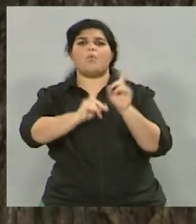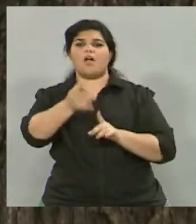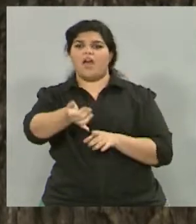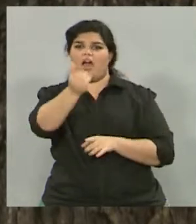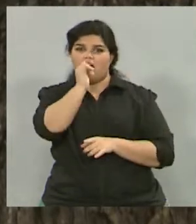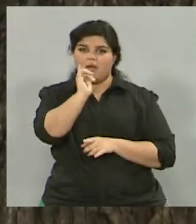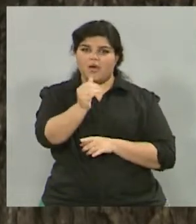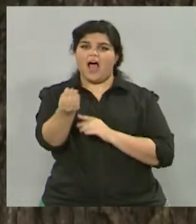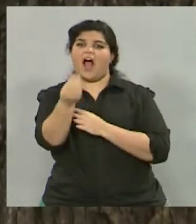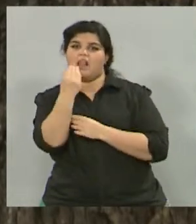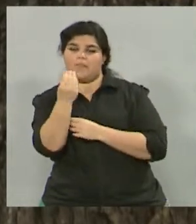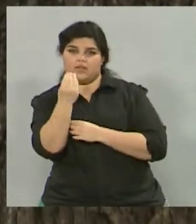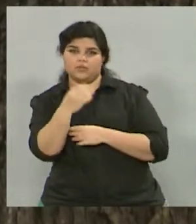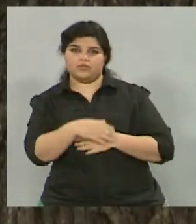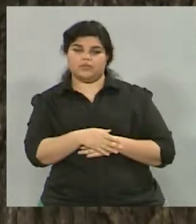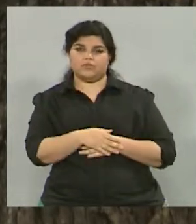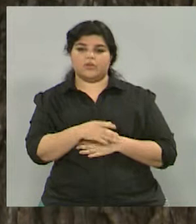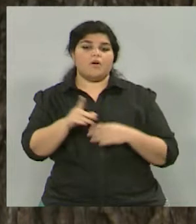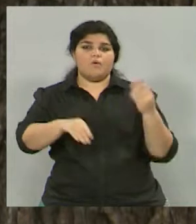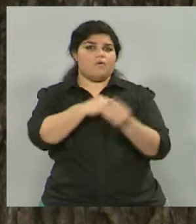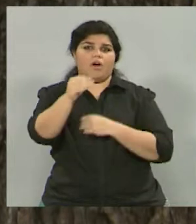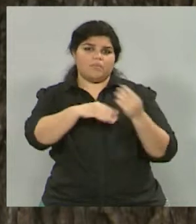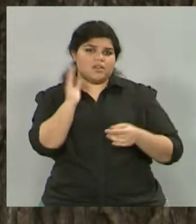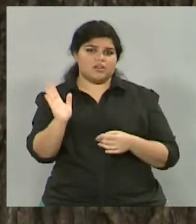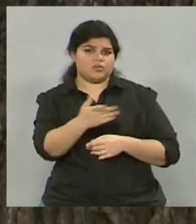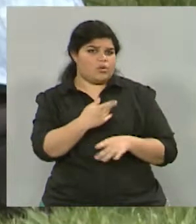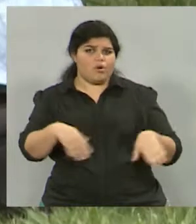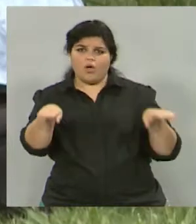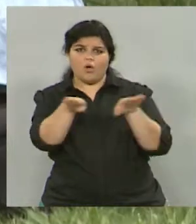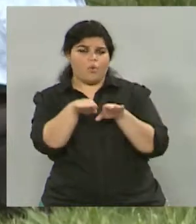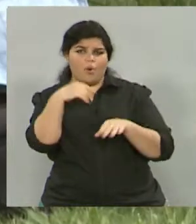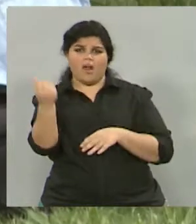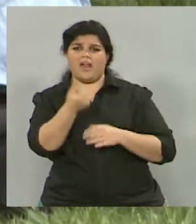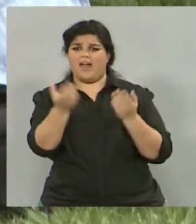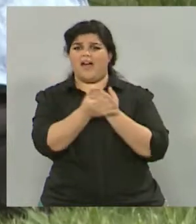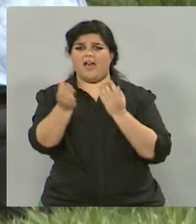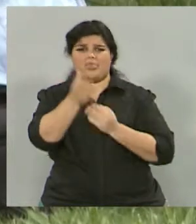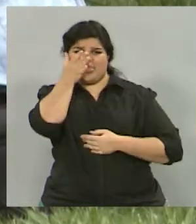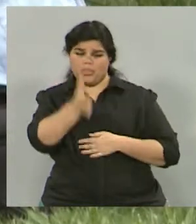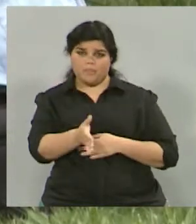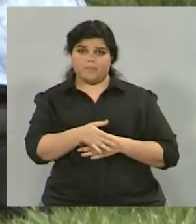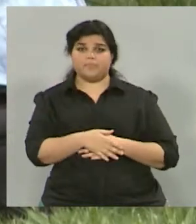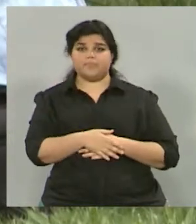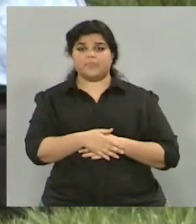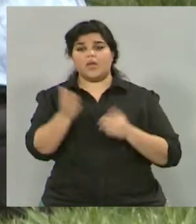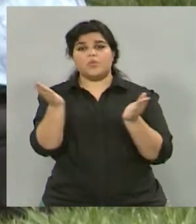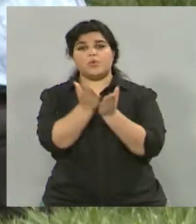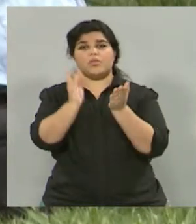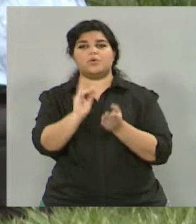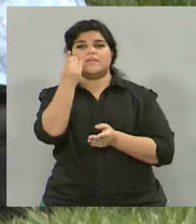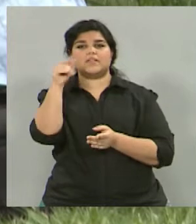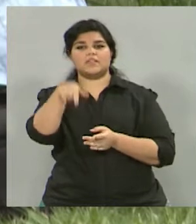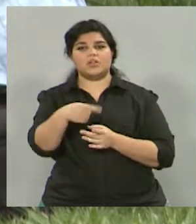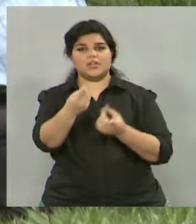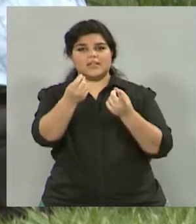rubro fundamental que también todas las familias lo tienen como uno de los principales costos. En este sentido, un estudiante universitario tiene que buscar